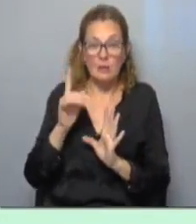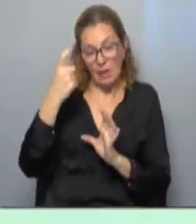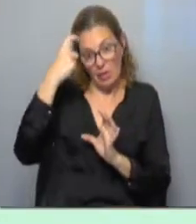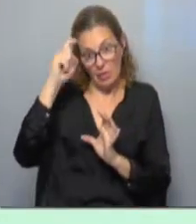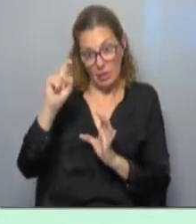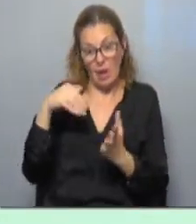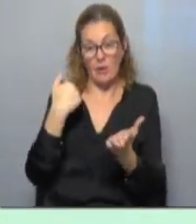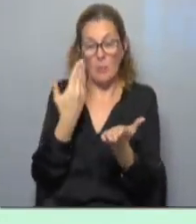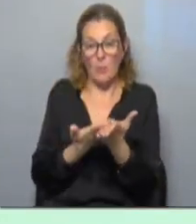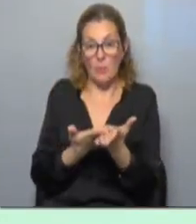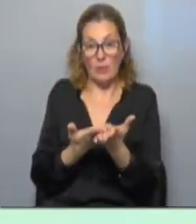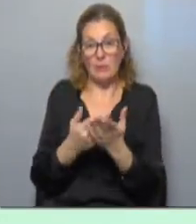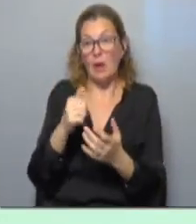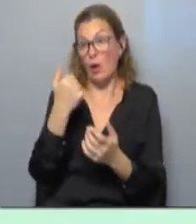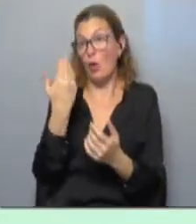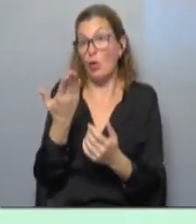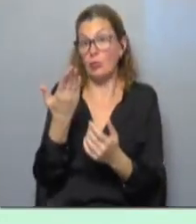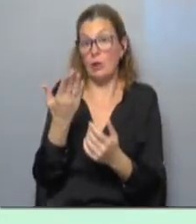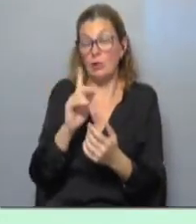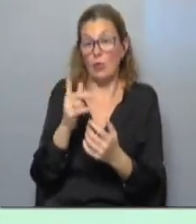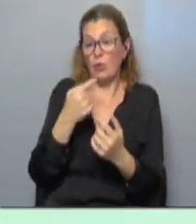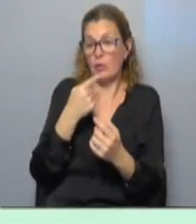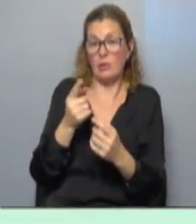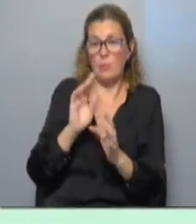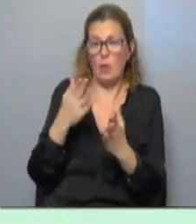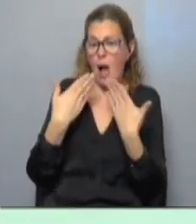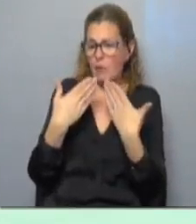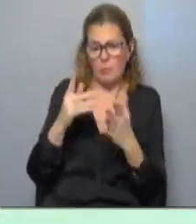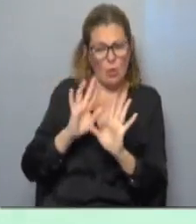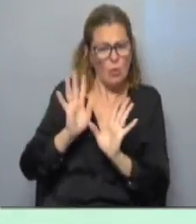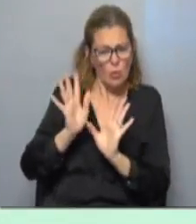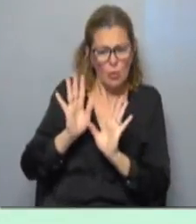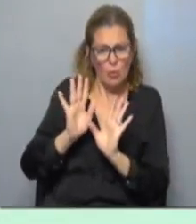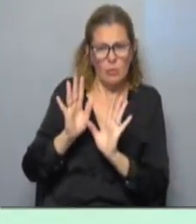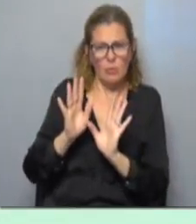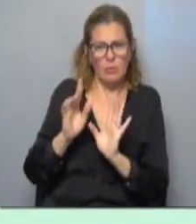ideas y propuestas que tiene la oposición y no nos llegamos a dialogar, muy por el contrario.